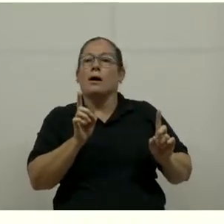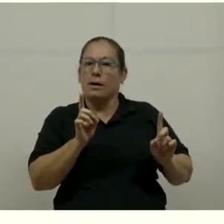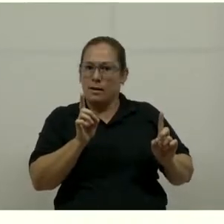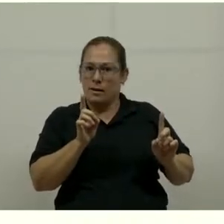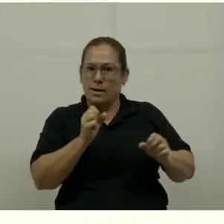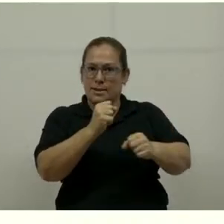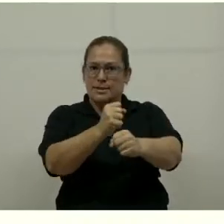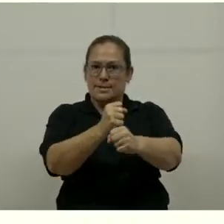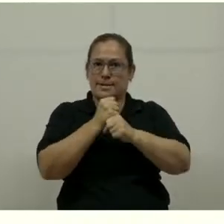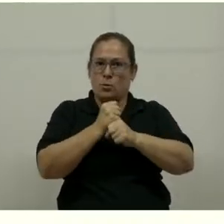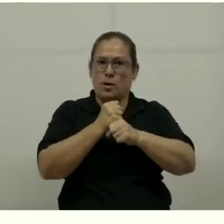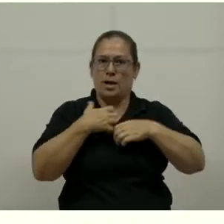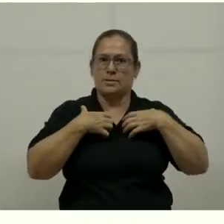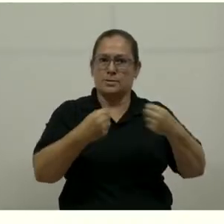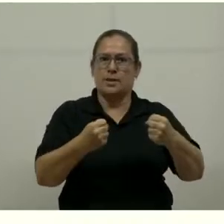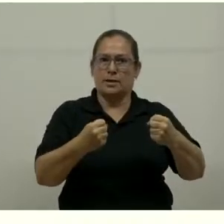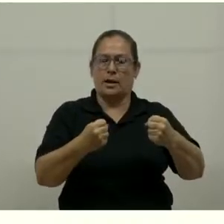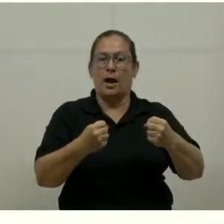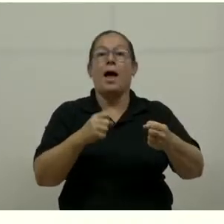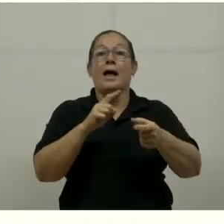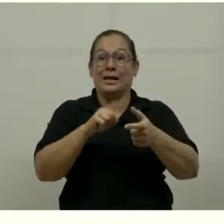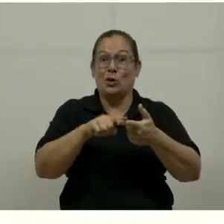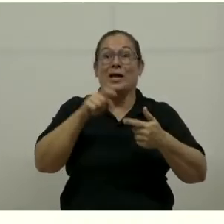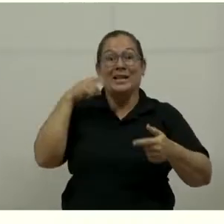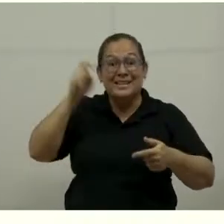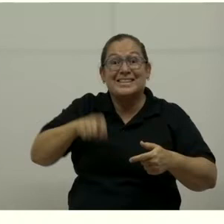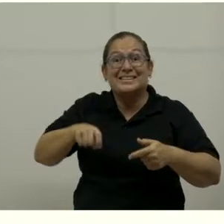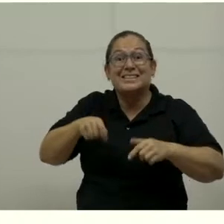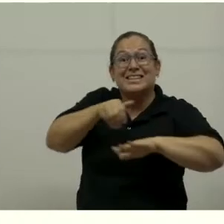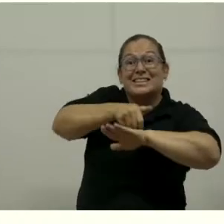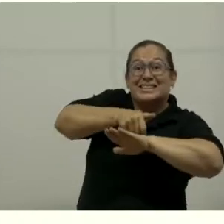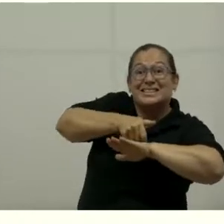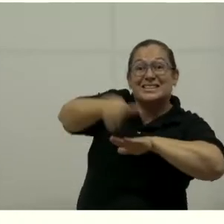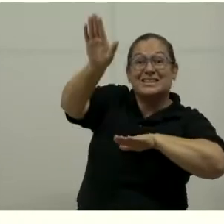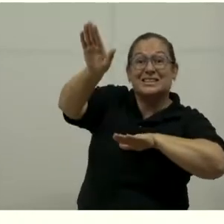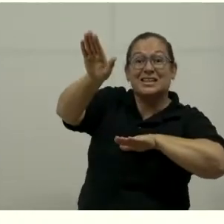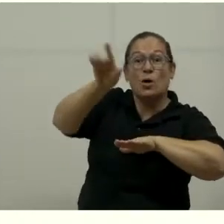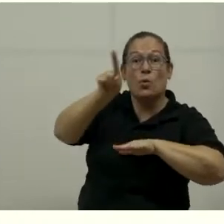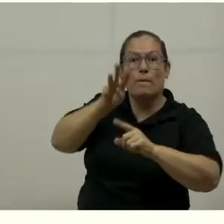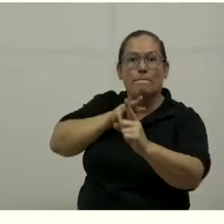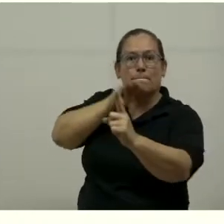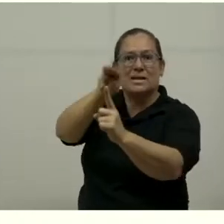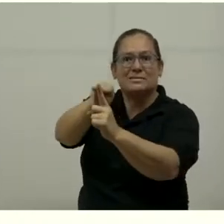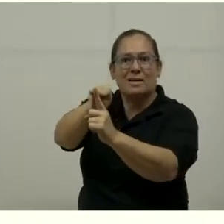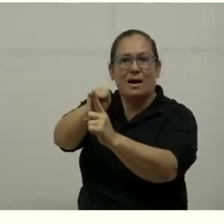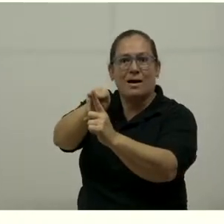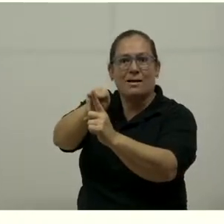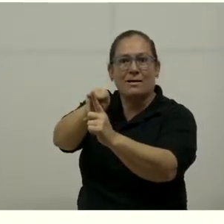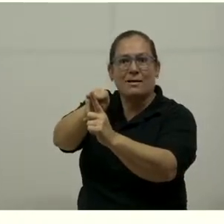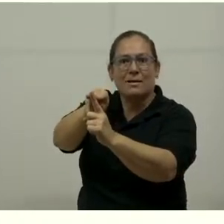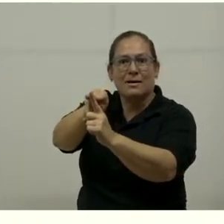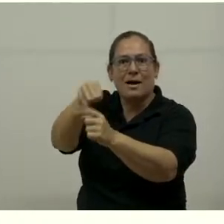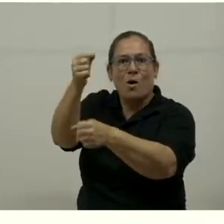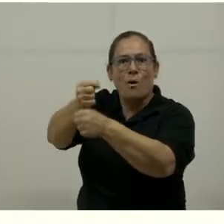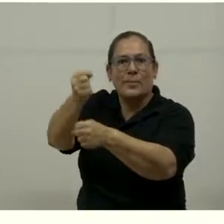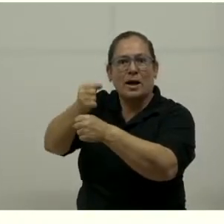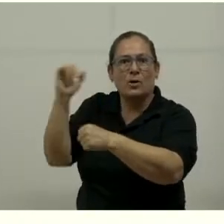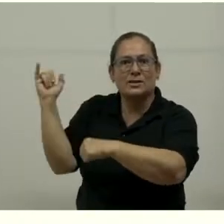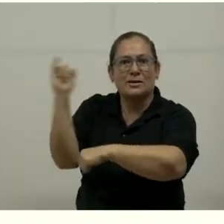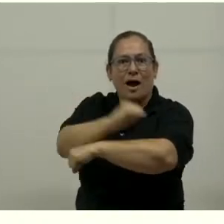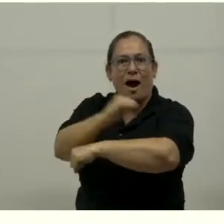ese mensaje a los turistas, a los operadores aéreos. Y poder cumplir con los acuerdos, con los protocolos internacionales.